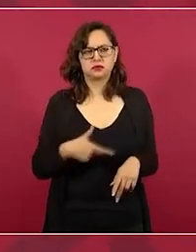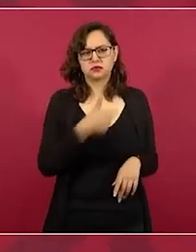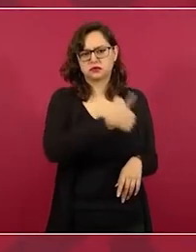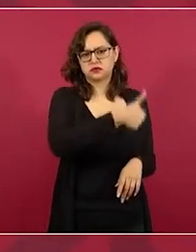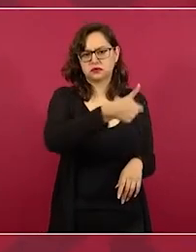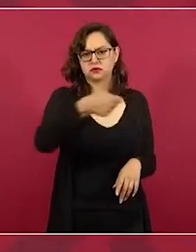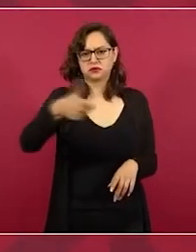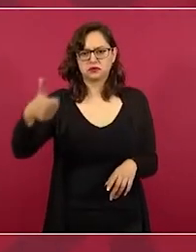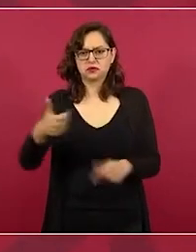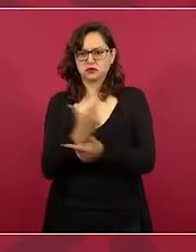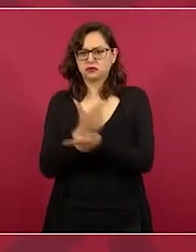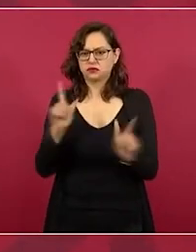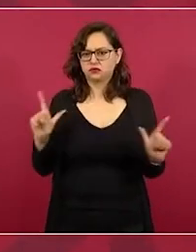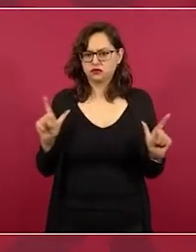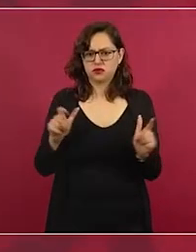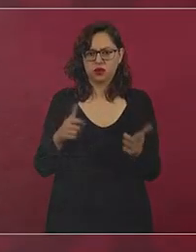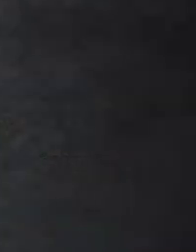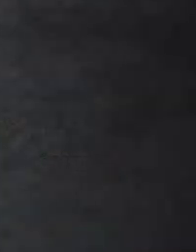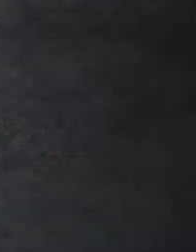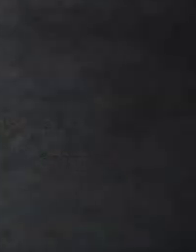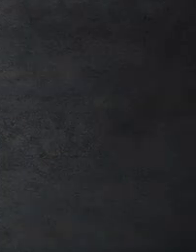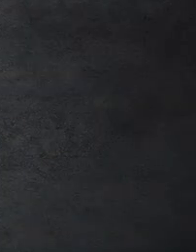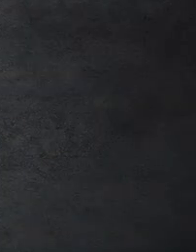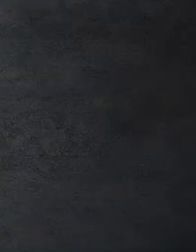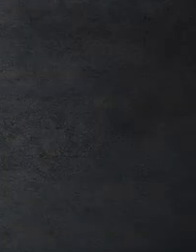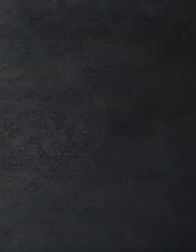donde esté.